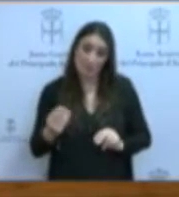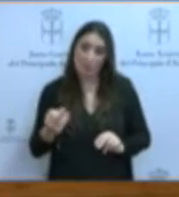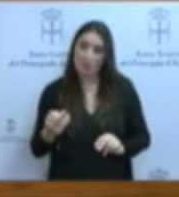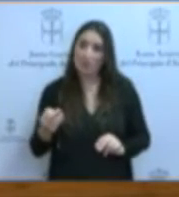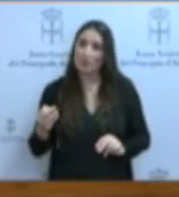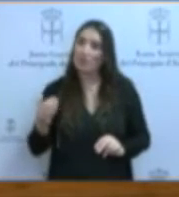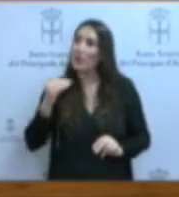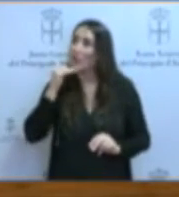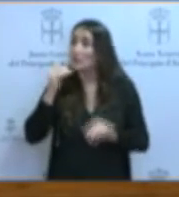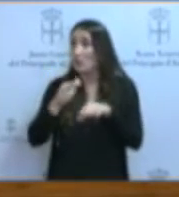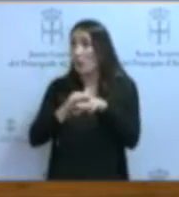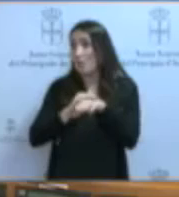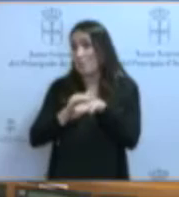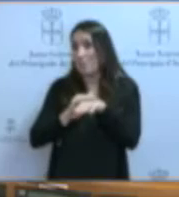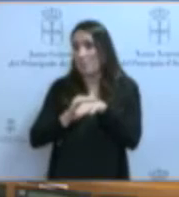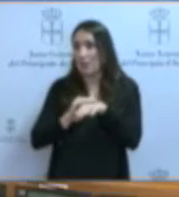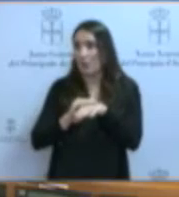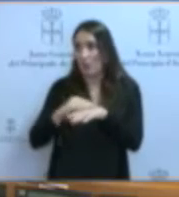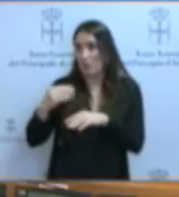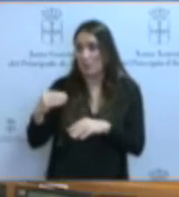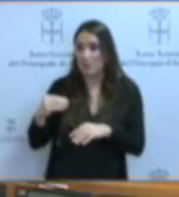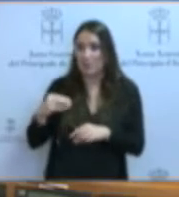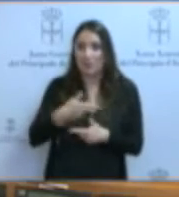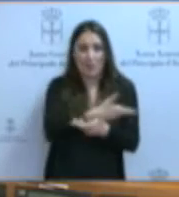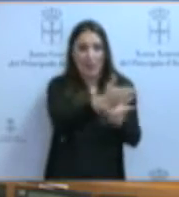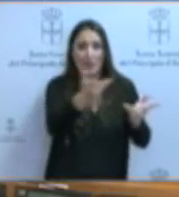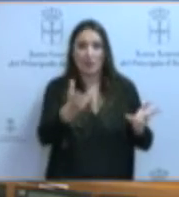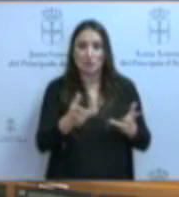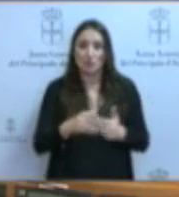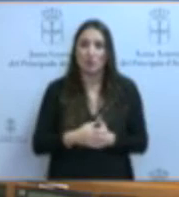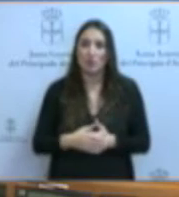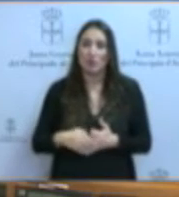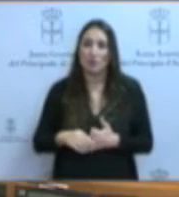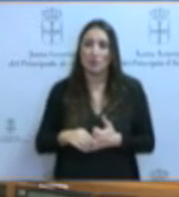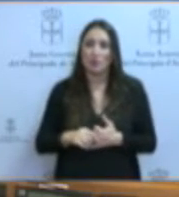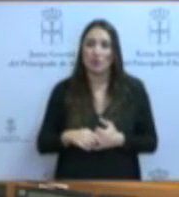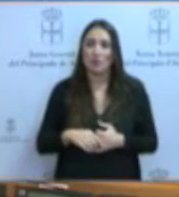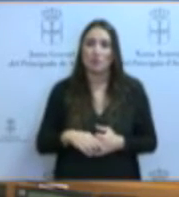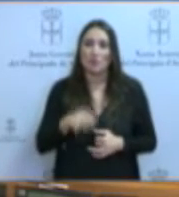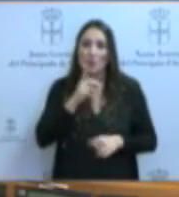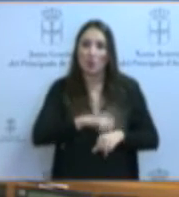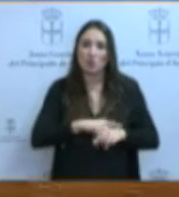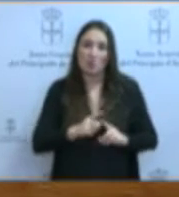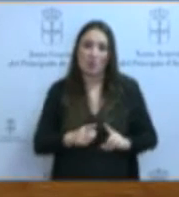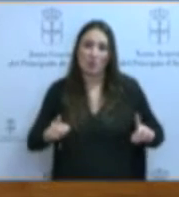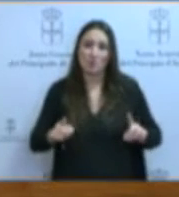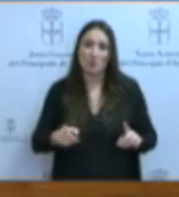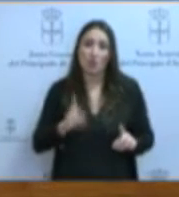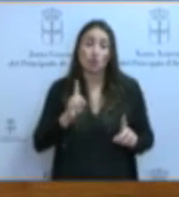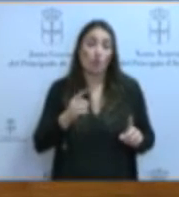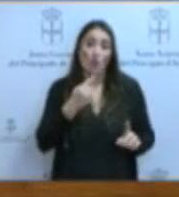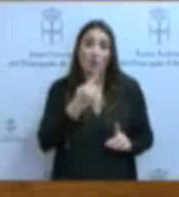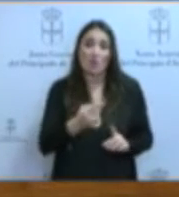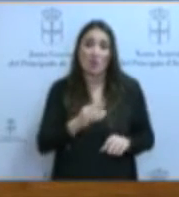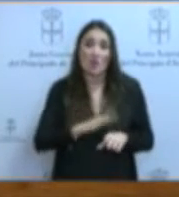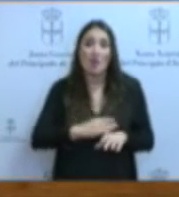pido disculpas al presidente y al resto de miembros de la Cámara por la excedencia en el tiempo. Simplemente remarcar que